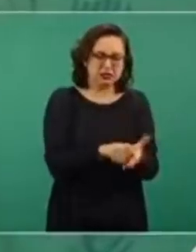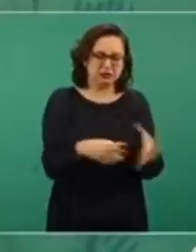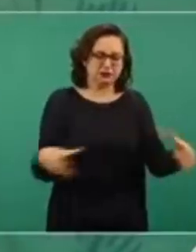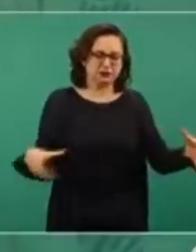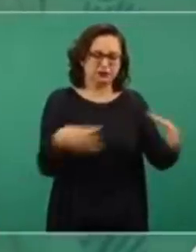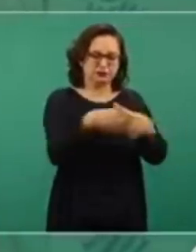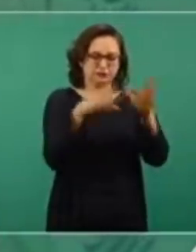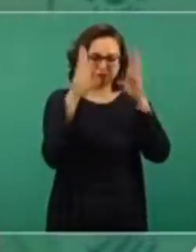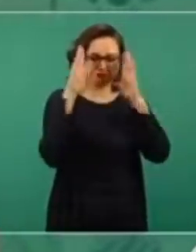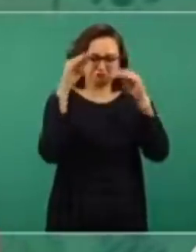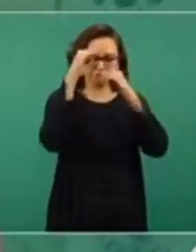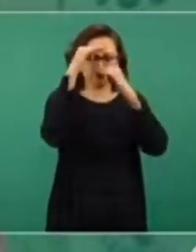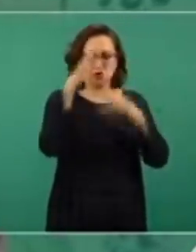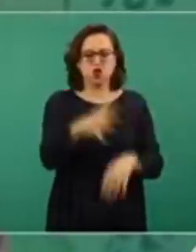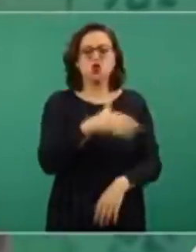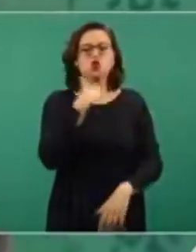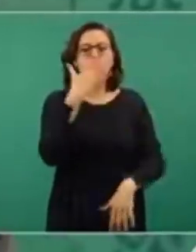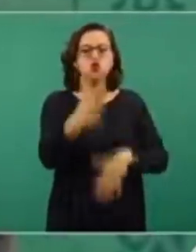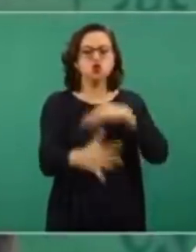corrupto